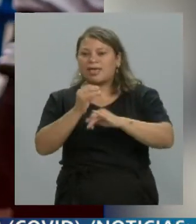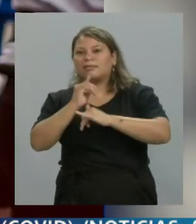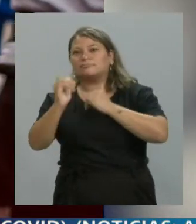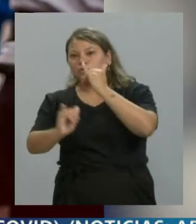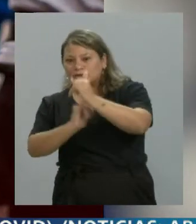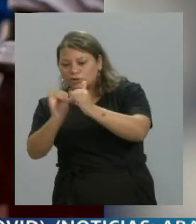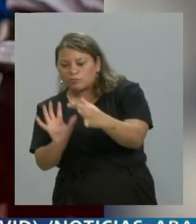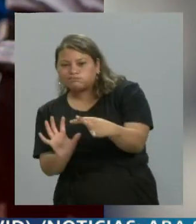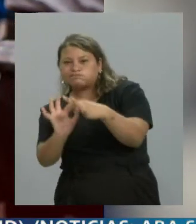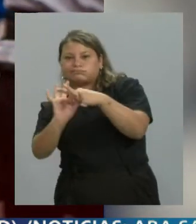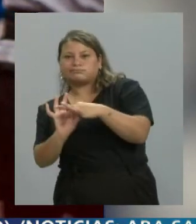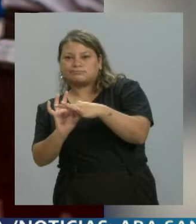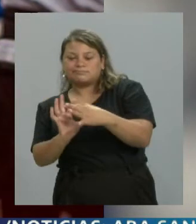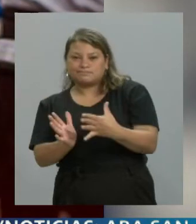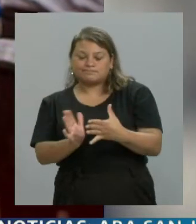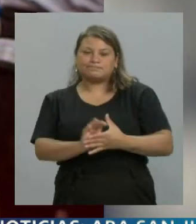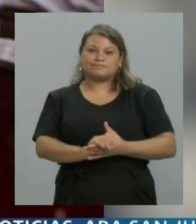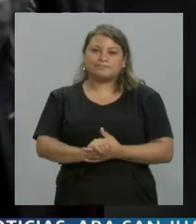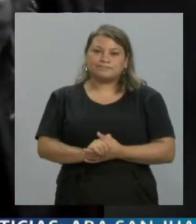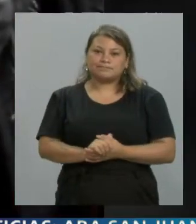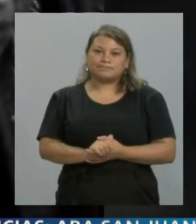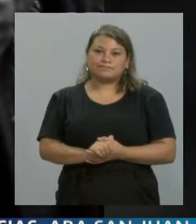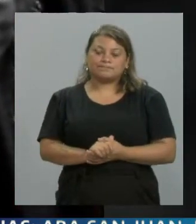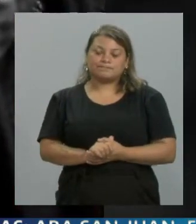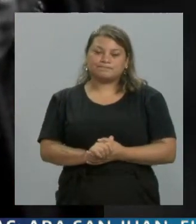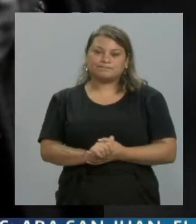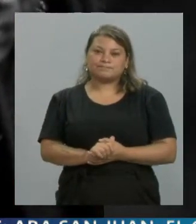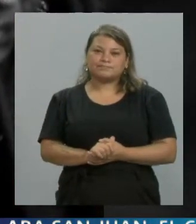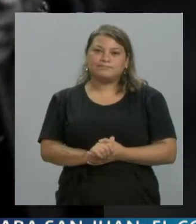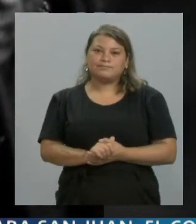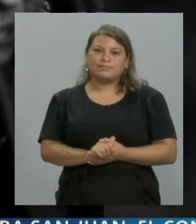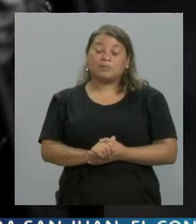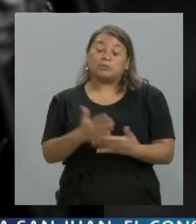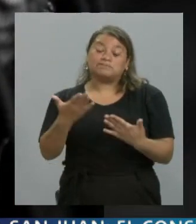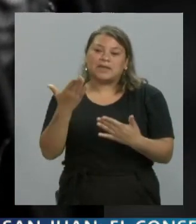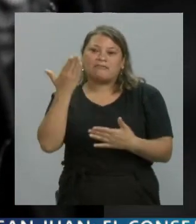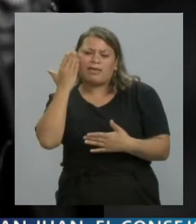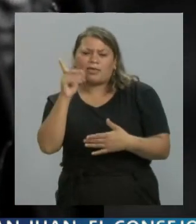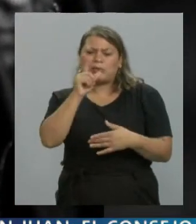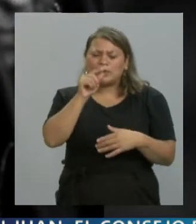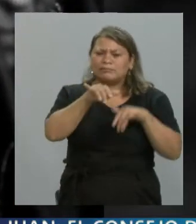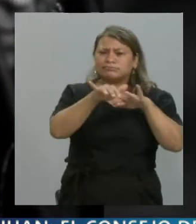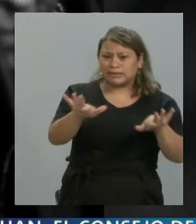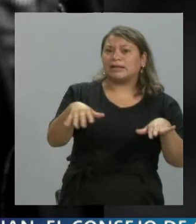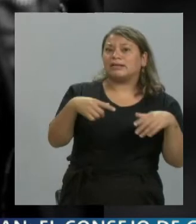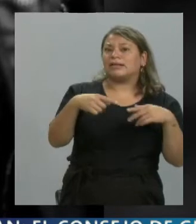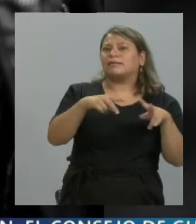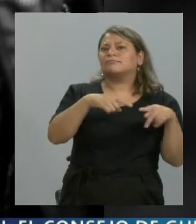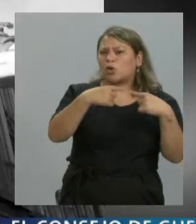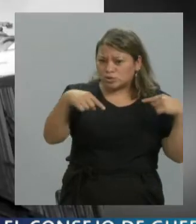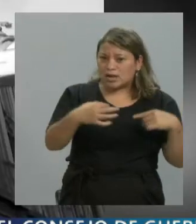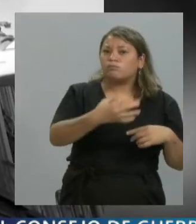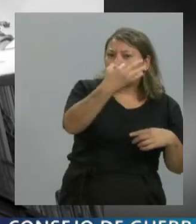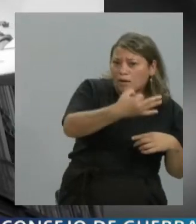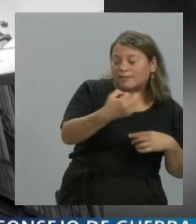Así que, bueno, pero las redes tienen cosas muy buenas y cosas muy malas. Un arma de doble filo